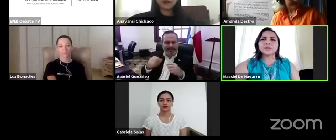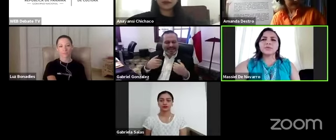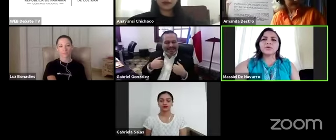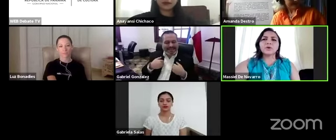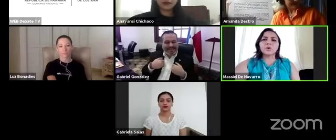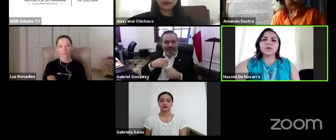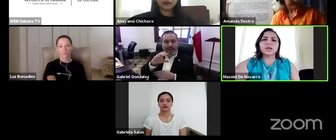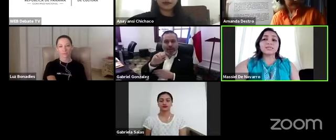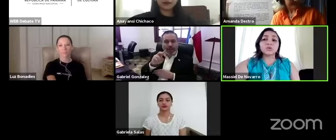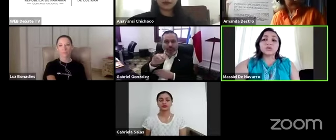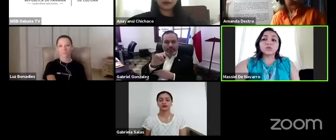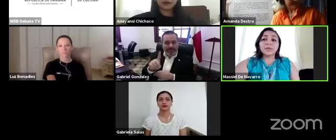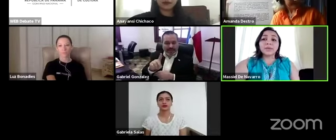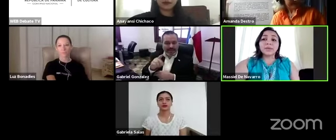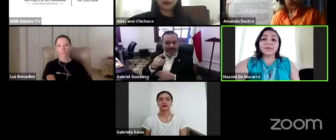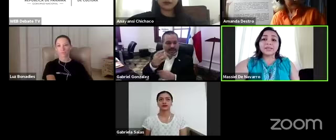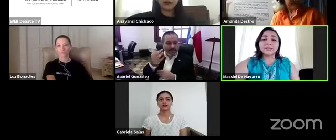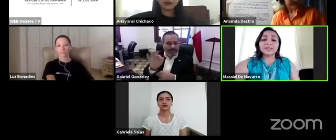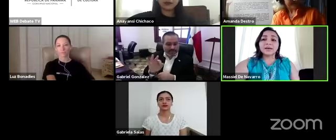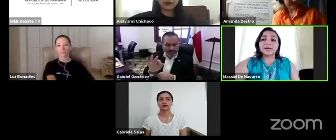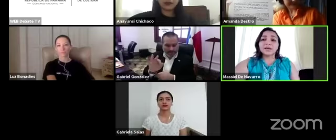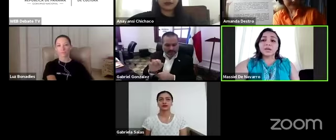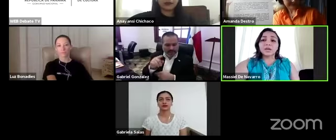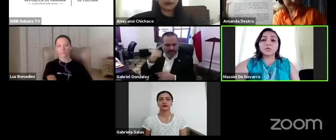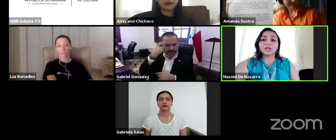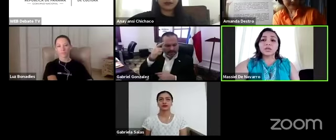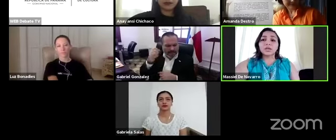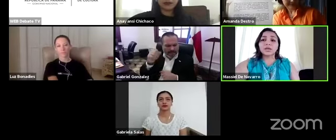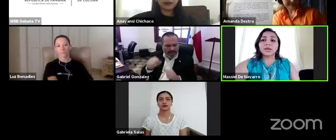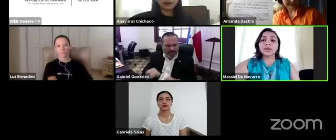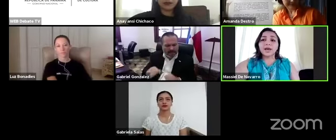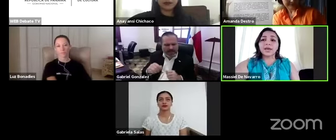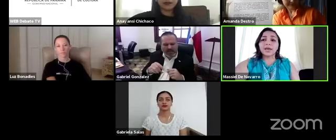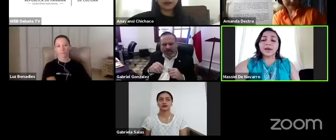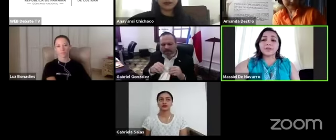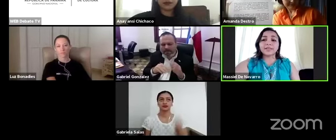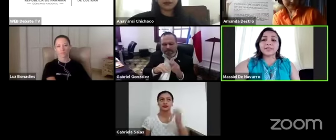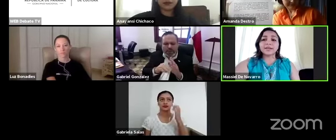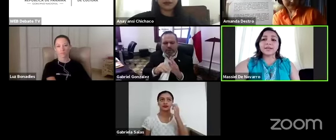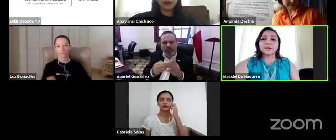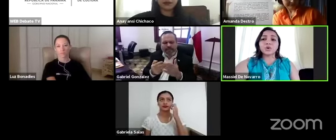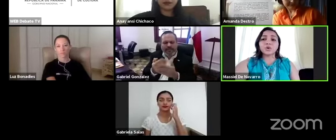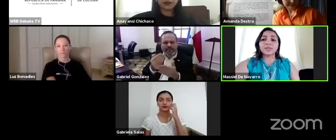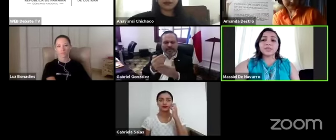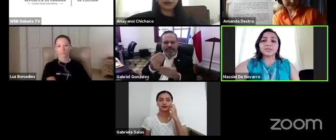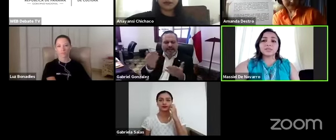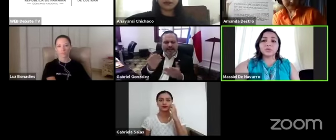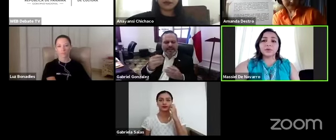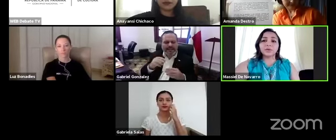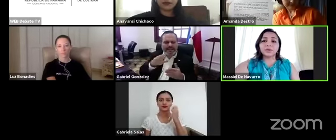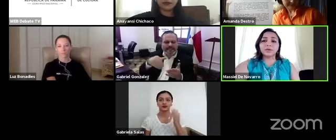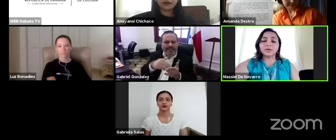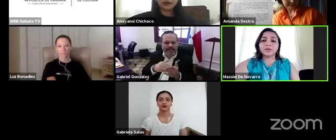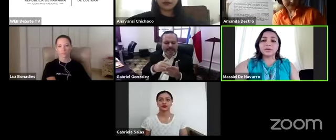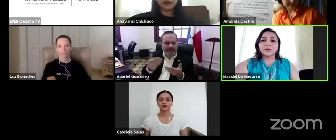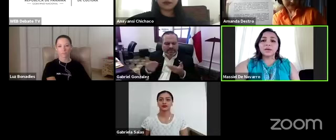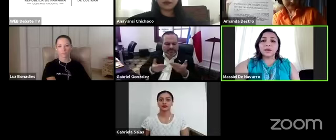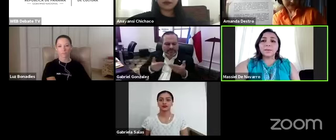se han dado con la situación de emergencia que nos tiene ahorita el COVID-19